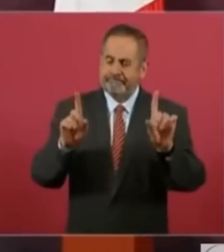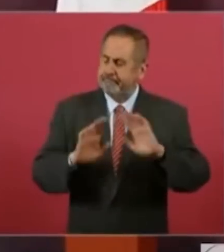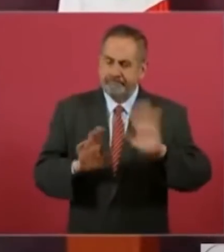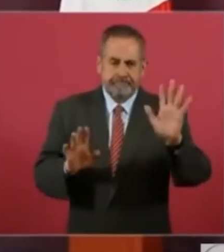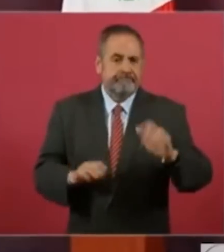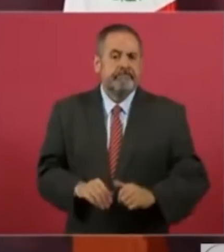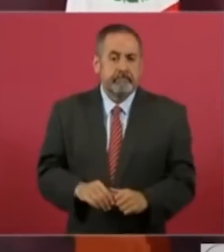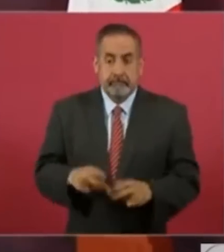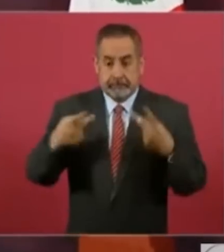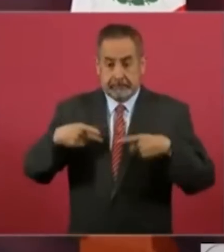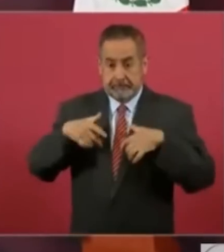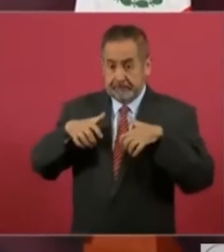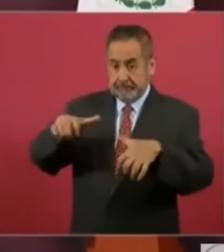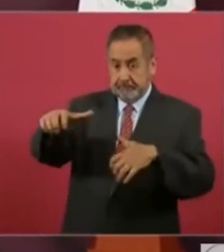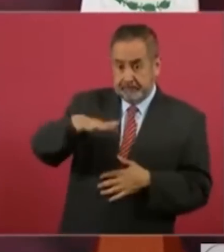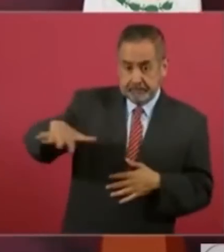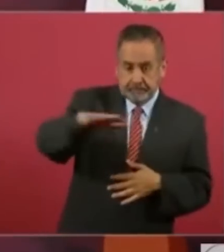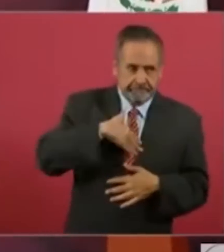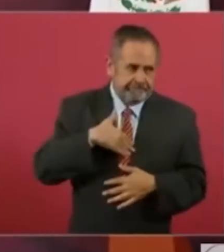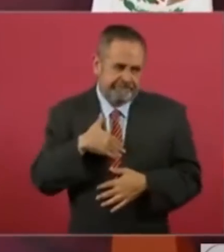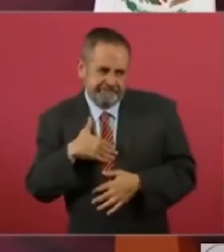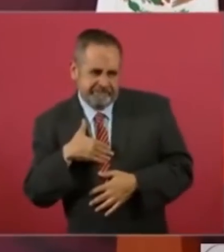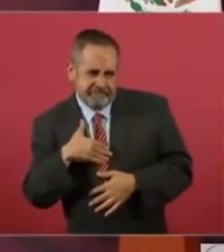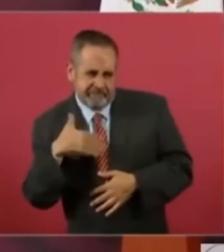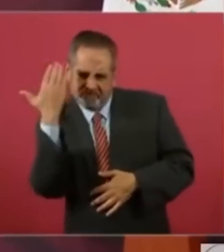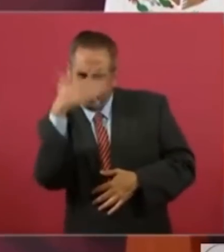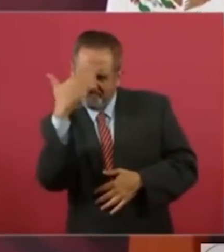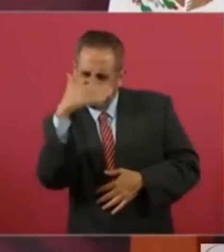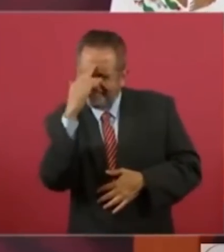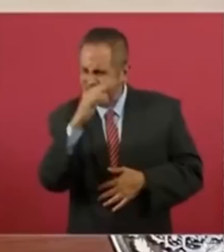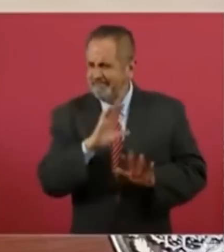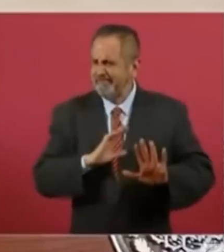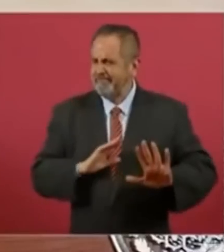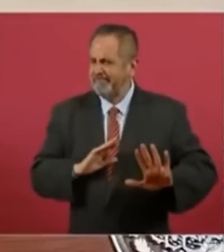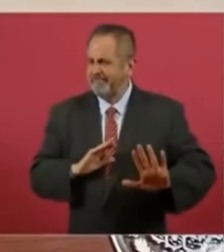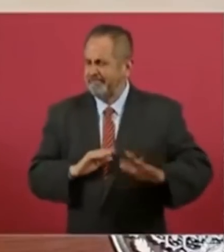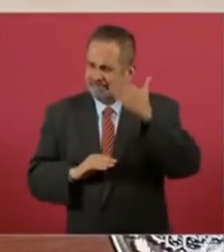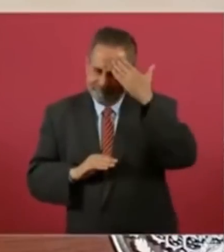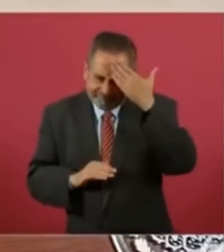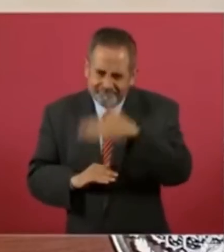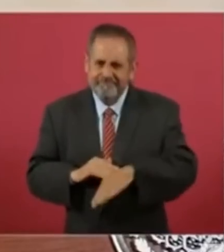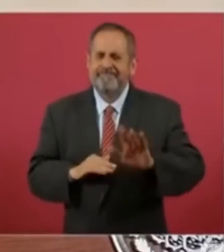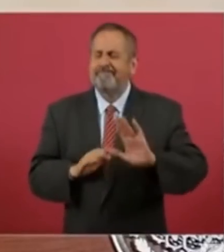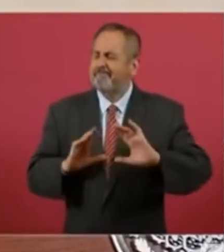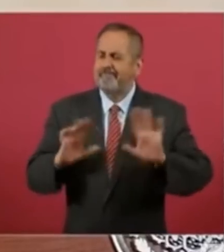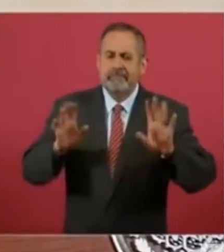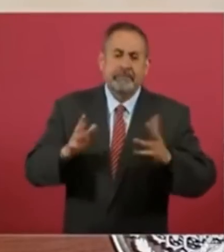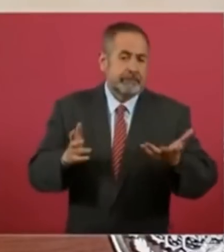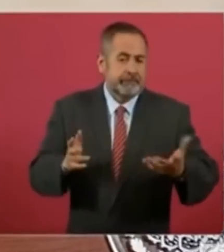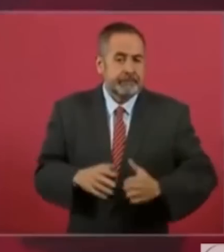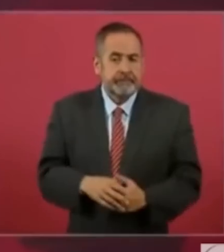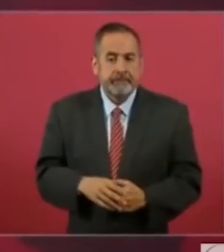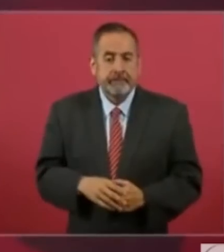ya la gente está muy consciente, mucho muy consciente y el haber